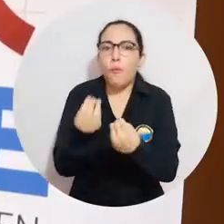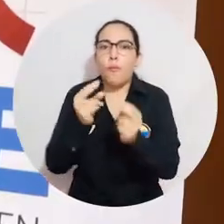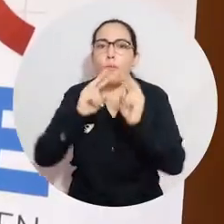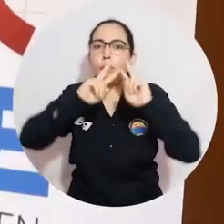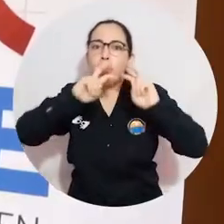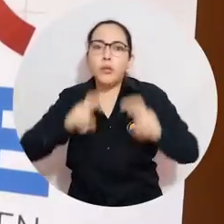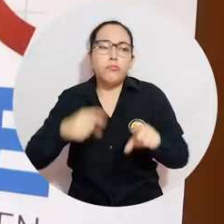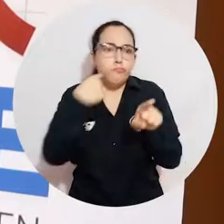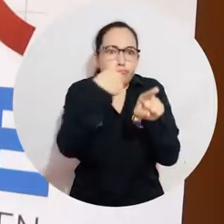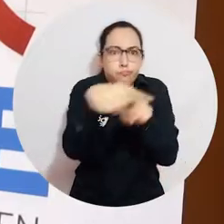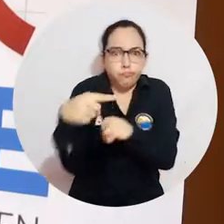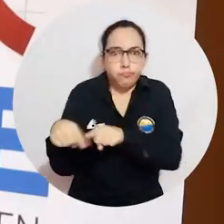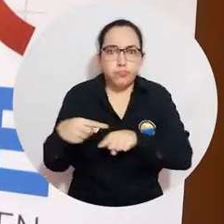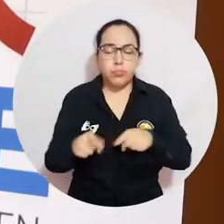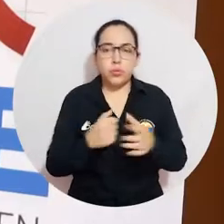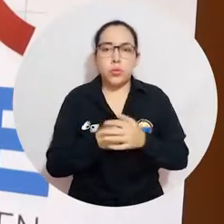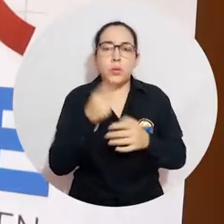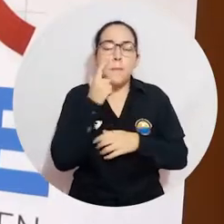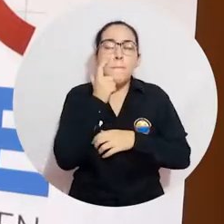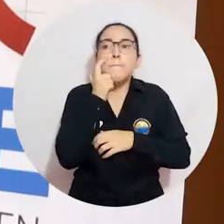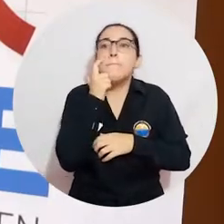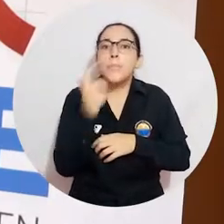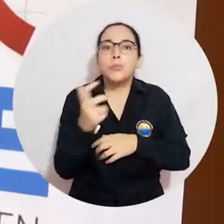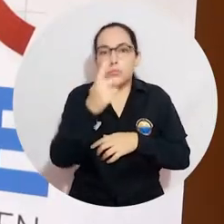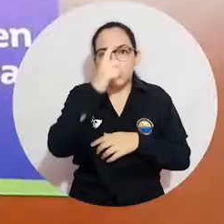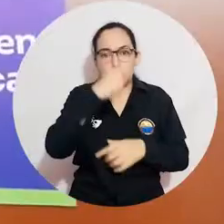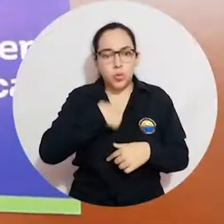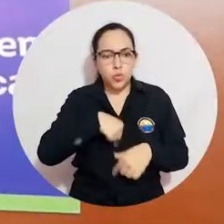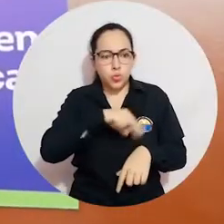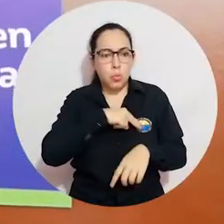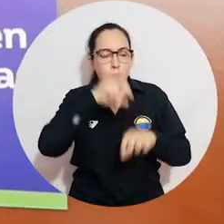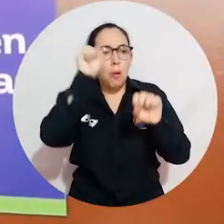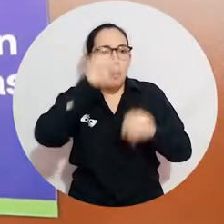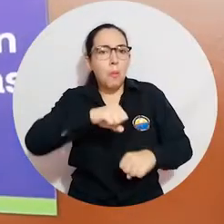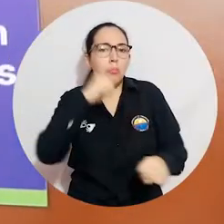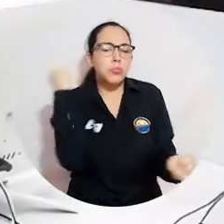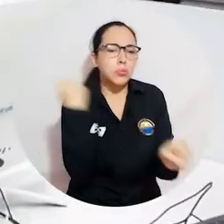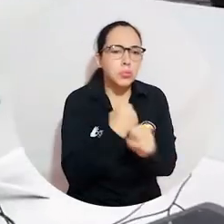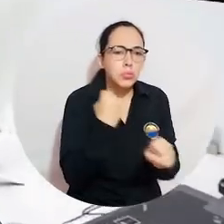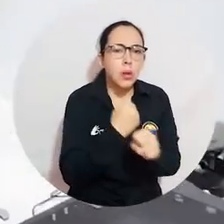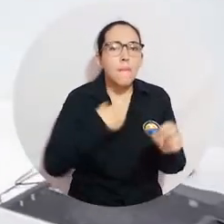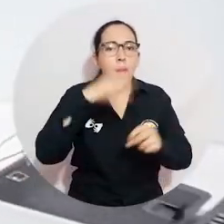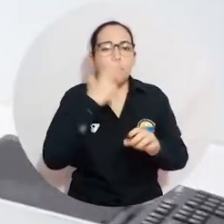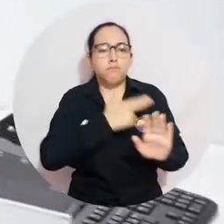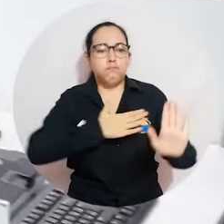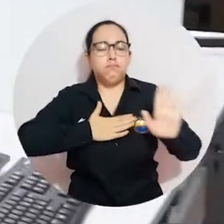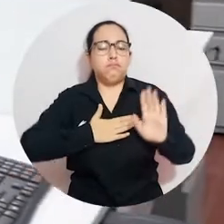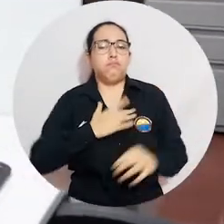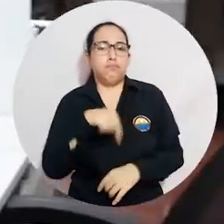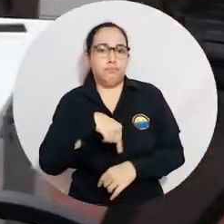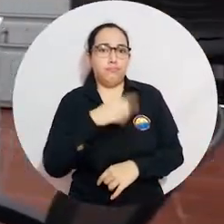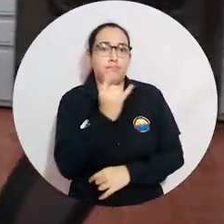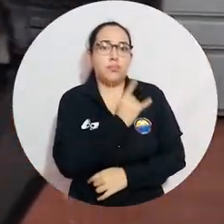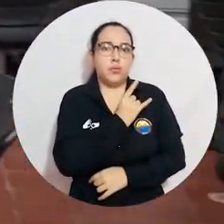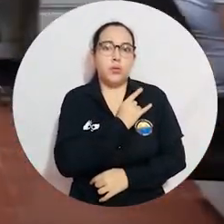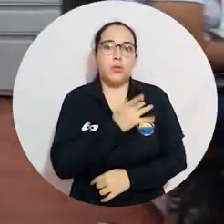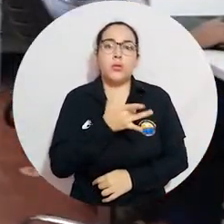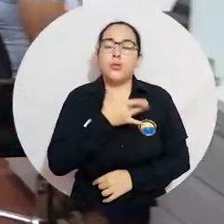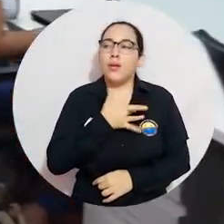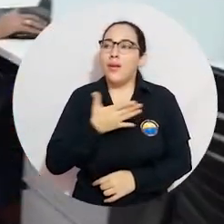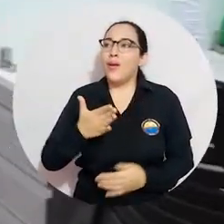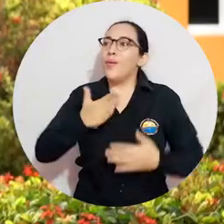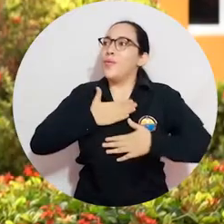semilleristas, lo cual nos genera una mayor capacidad de trabajo y además un compromiso con la universidad. Nos sentimos realmente